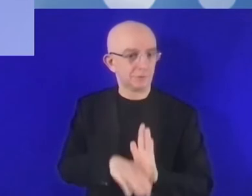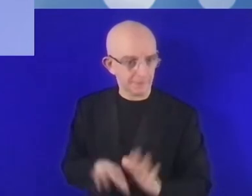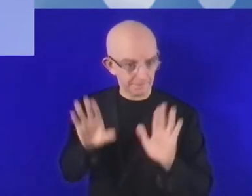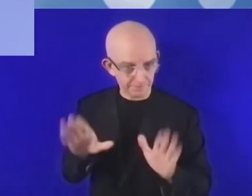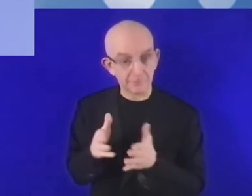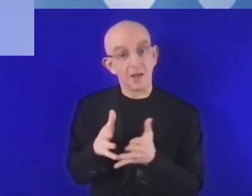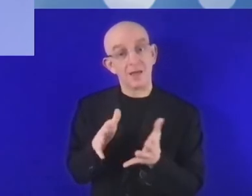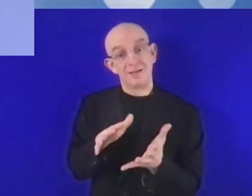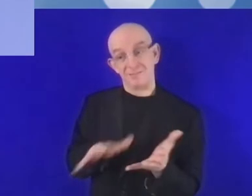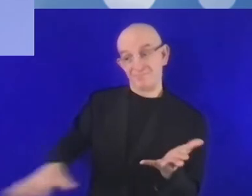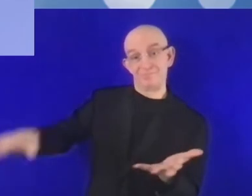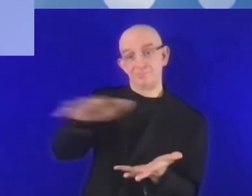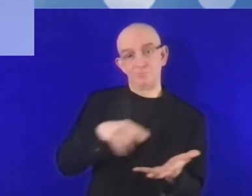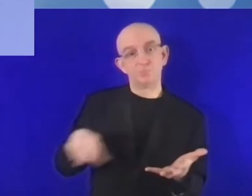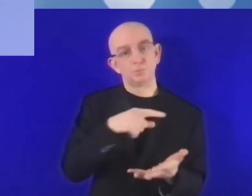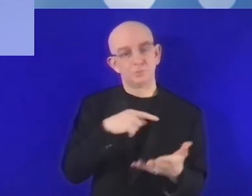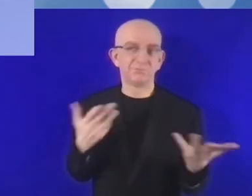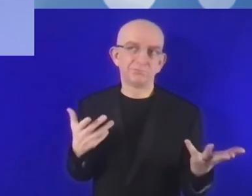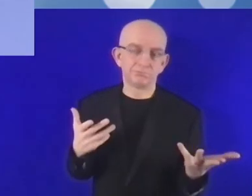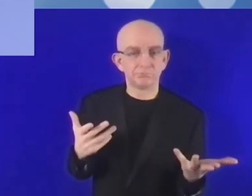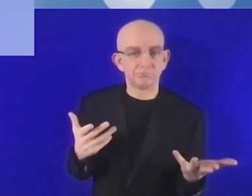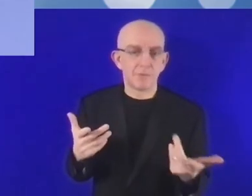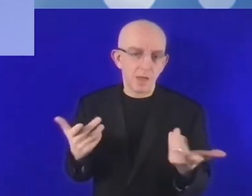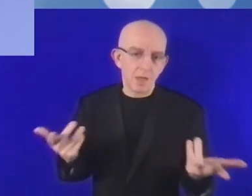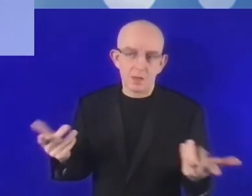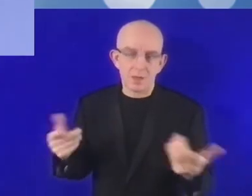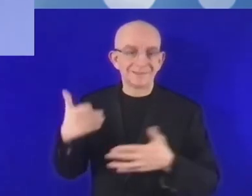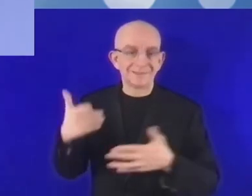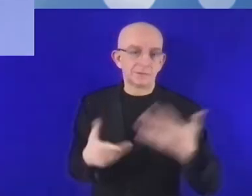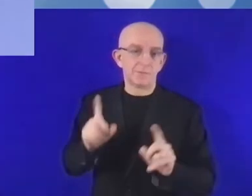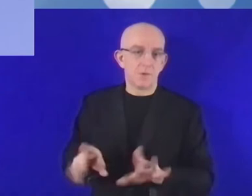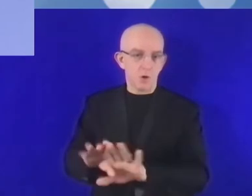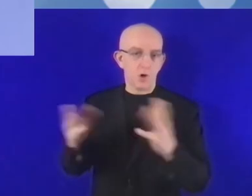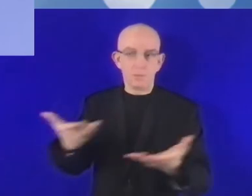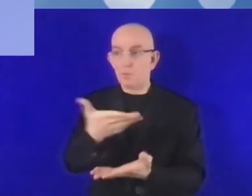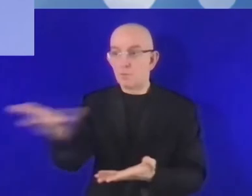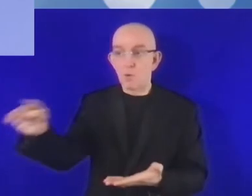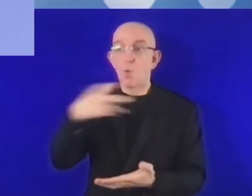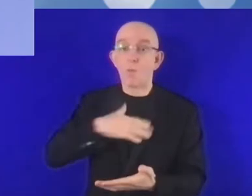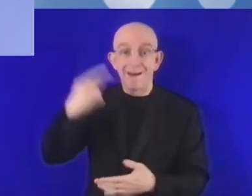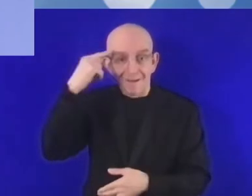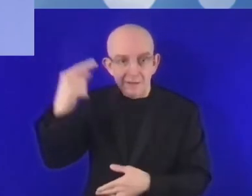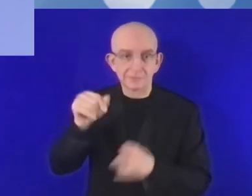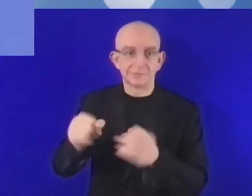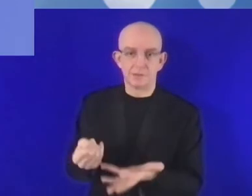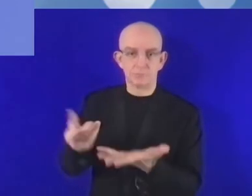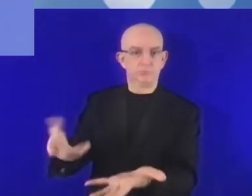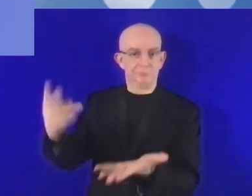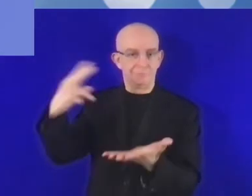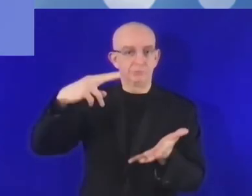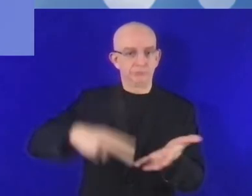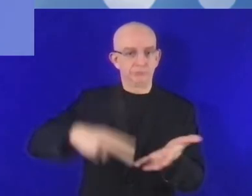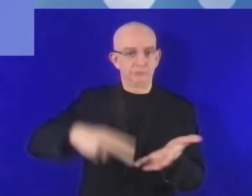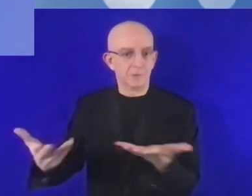para que esto pueda beneficiar el desarrollo de nuestros países. para que estos datos puedan ser utilizados